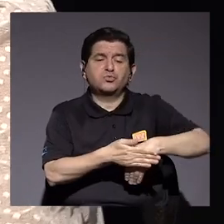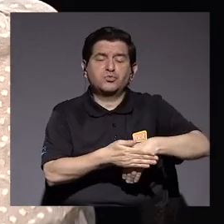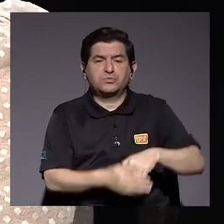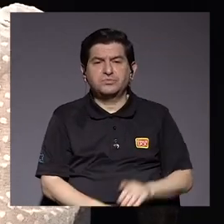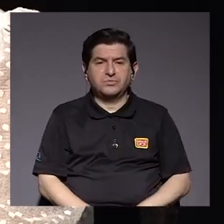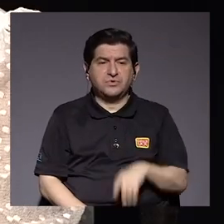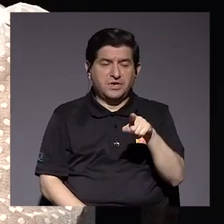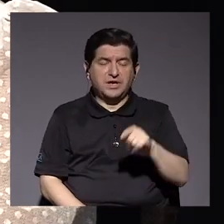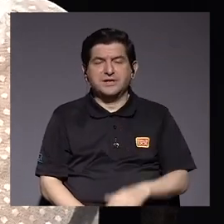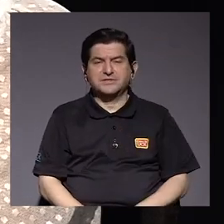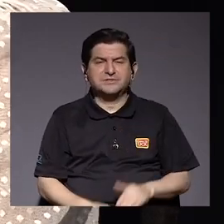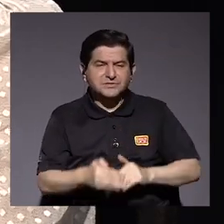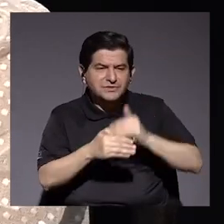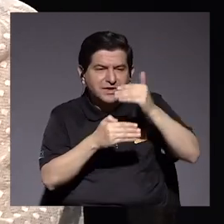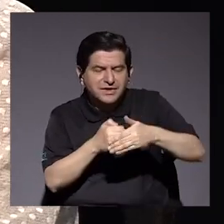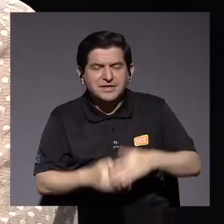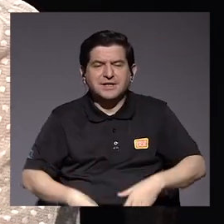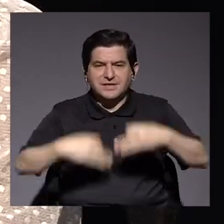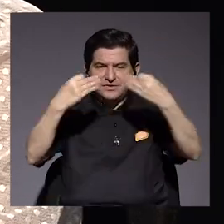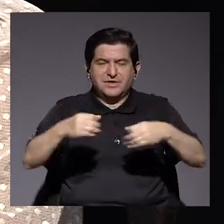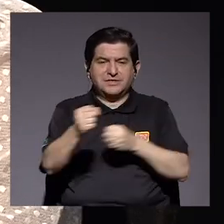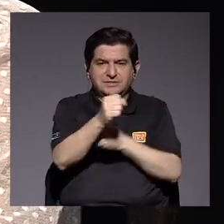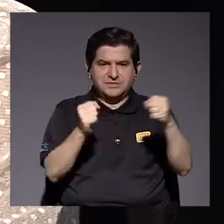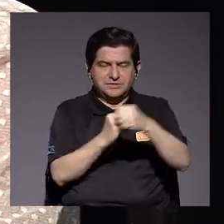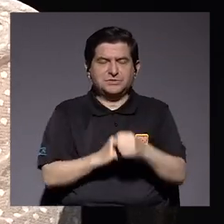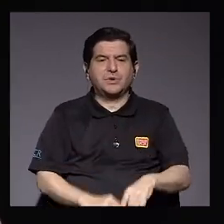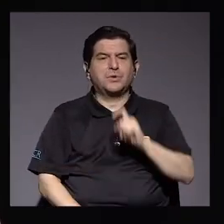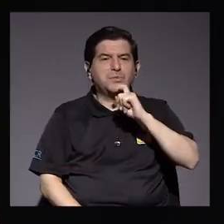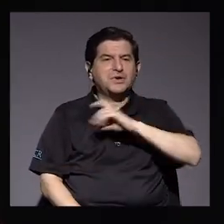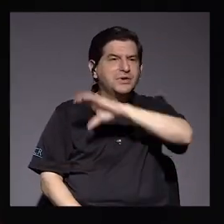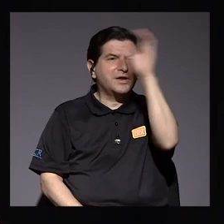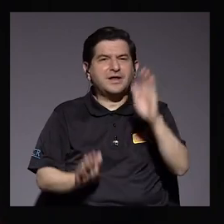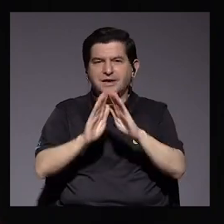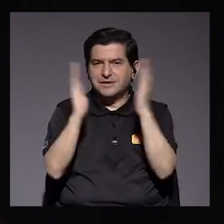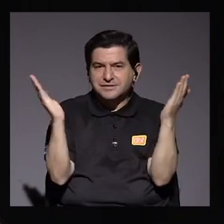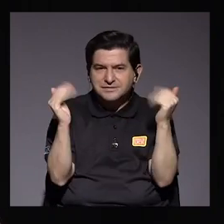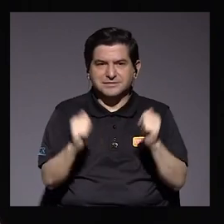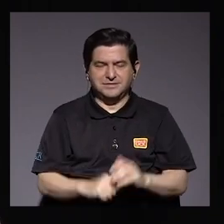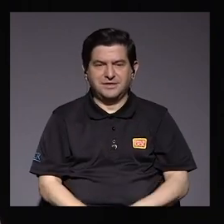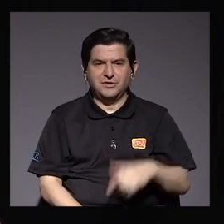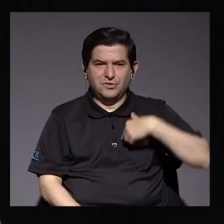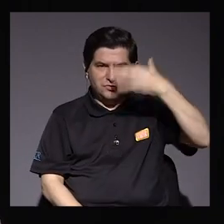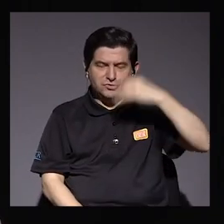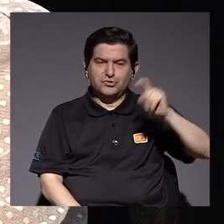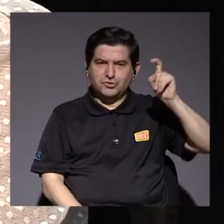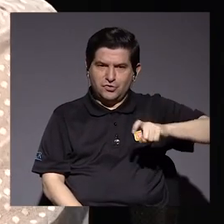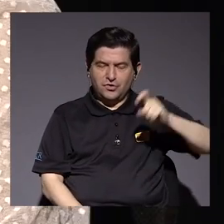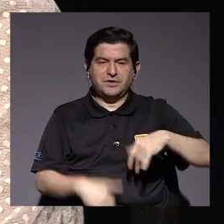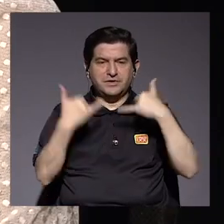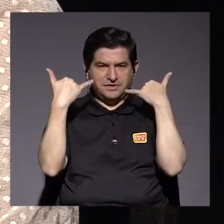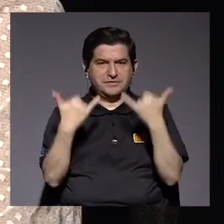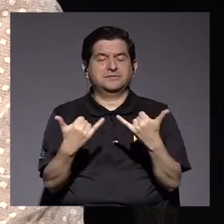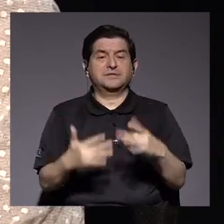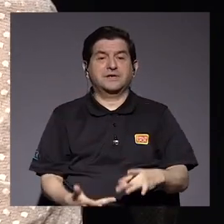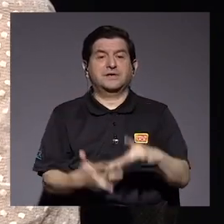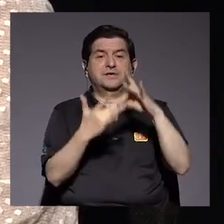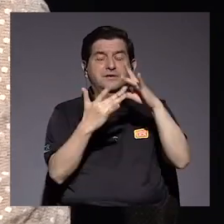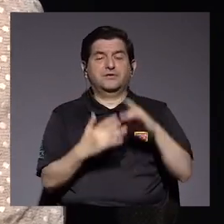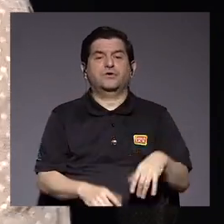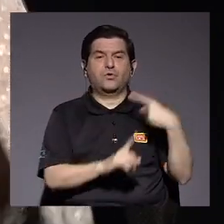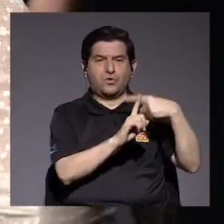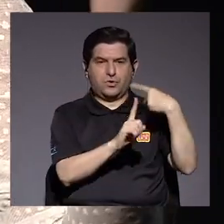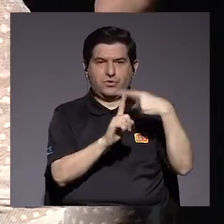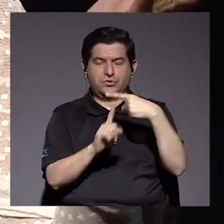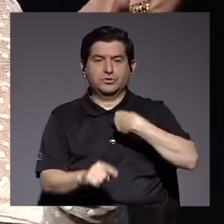el proyecto fue archivado y eso era adelantándonos a la resolución de la sala. ¿Minería hacia el abierto? Minería hacia el abierto. Me parece que es necesario en este